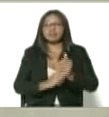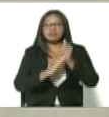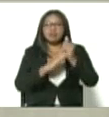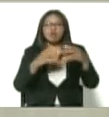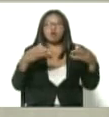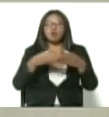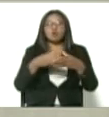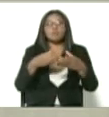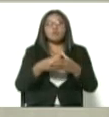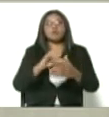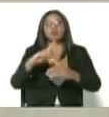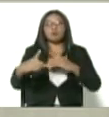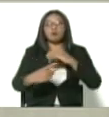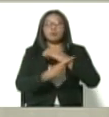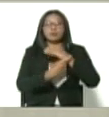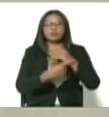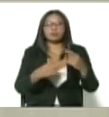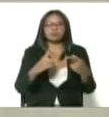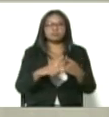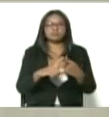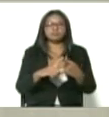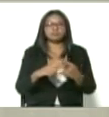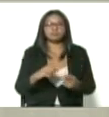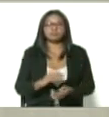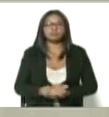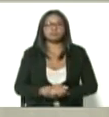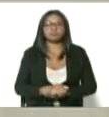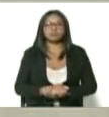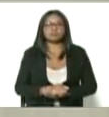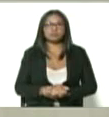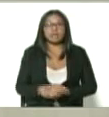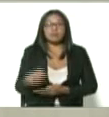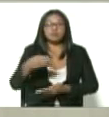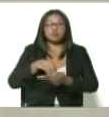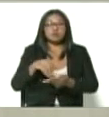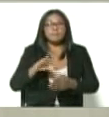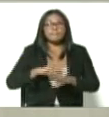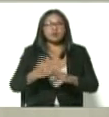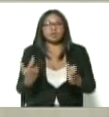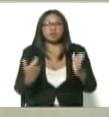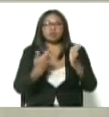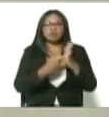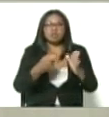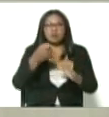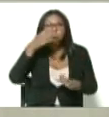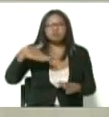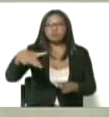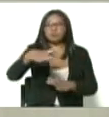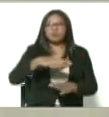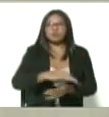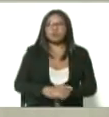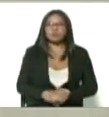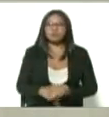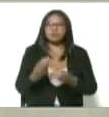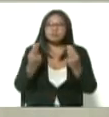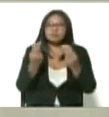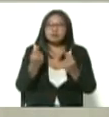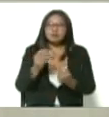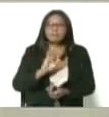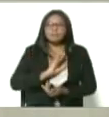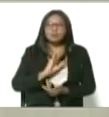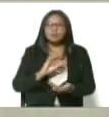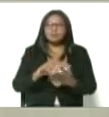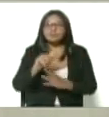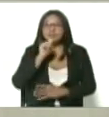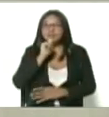criminal de Juan Guaidó, que han puesto condiciones para vacunar a nuestro pueblo. De un dinero, como bien lo dijo la